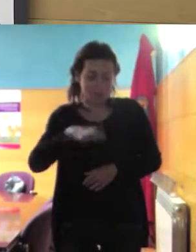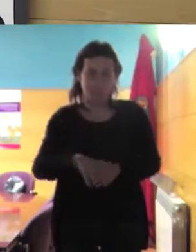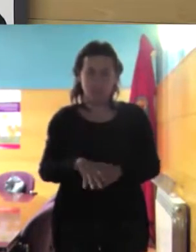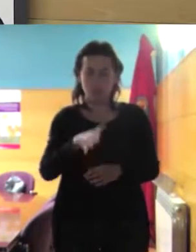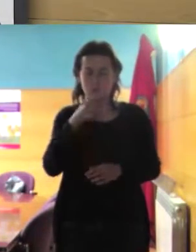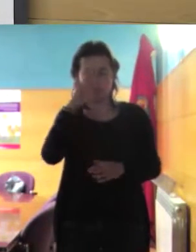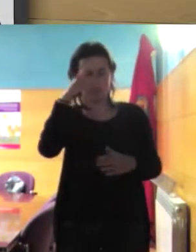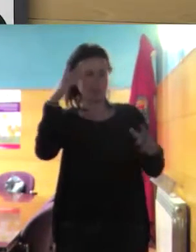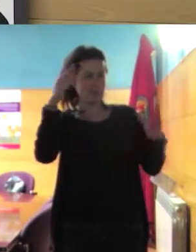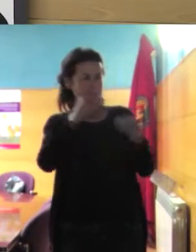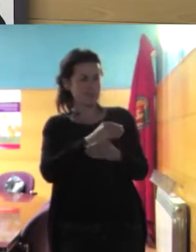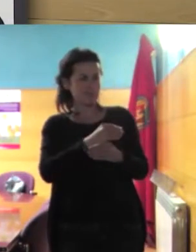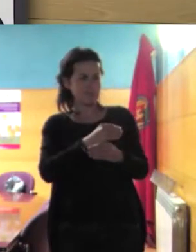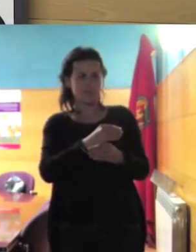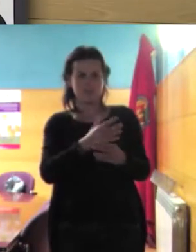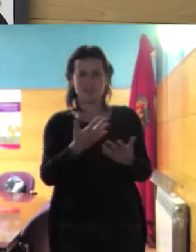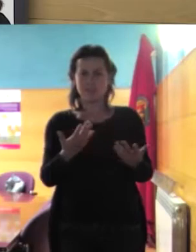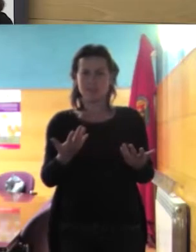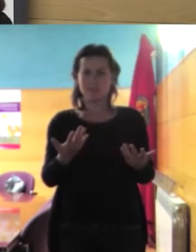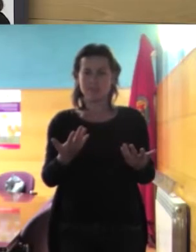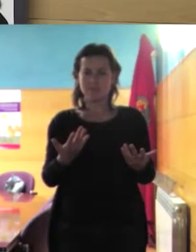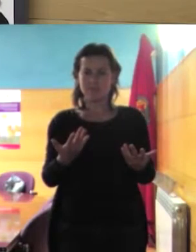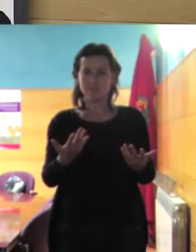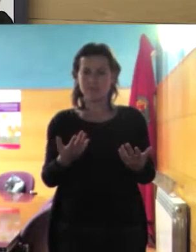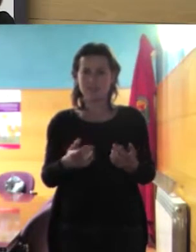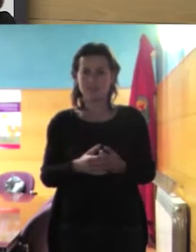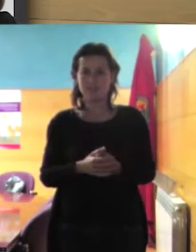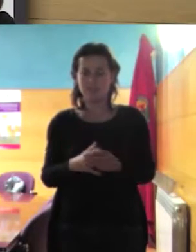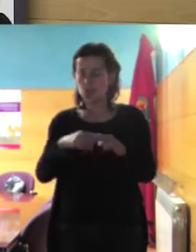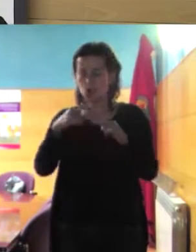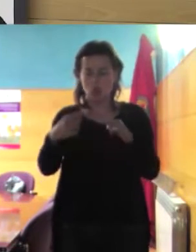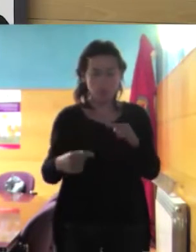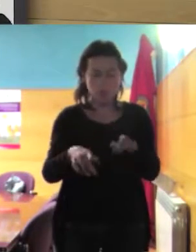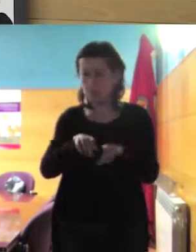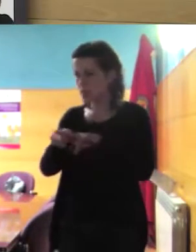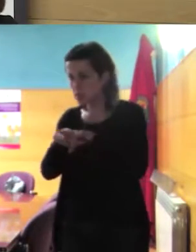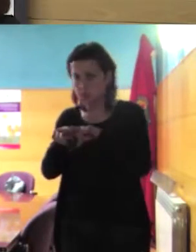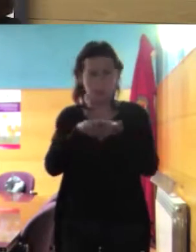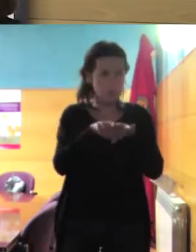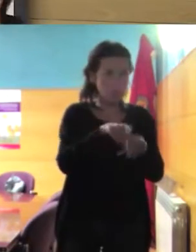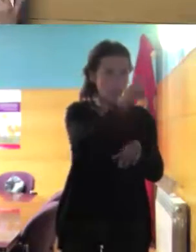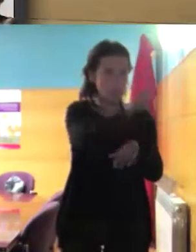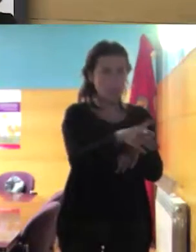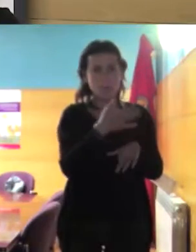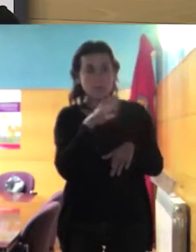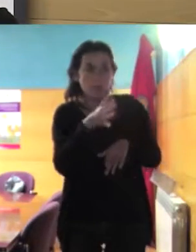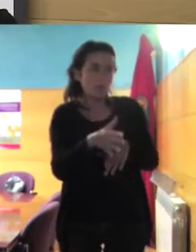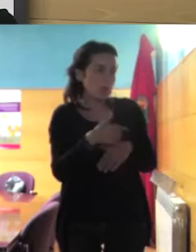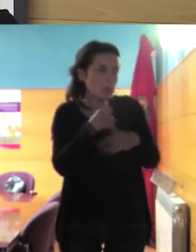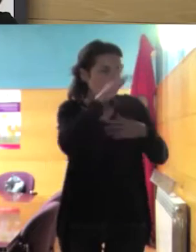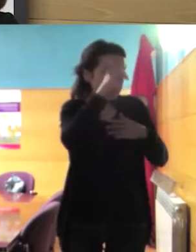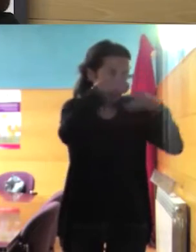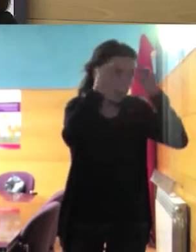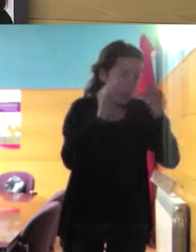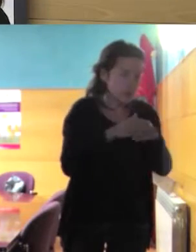mucho es que están todo el momento y todo el rato criticando o sea critican a esta porque tienen el verbo puesto